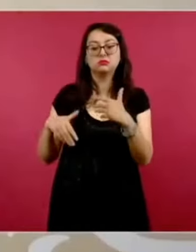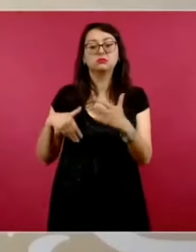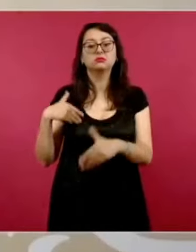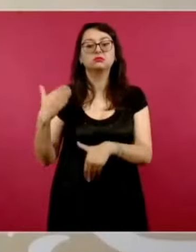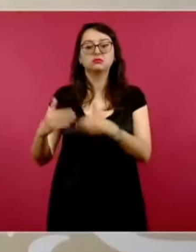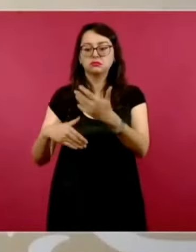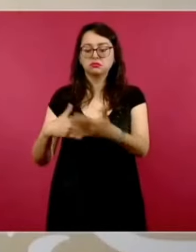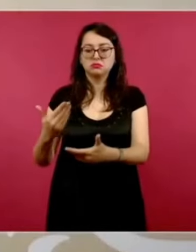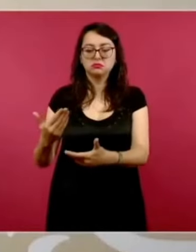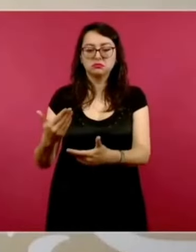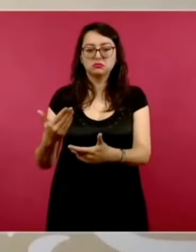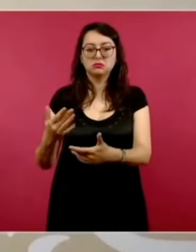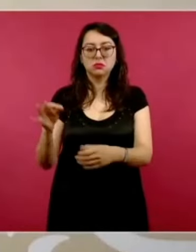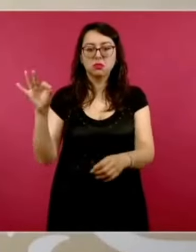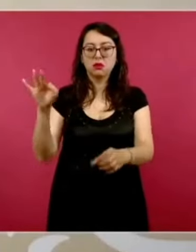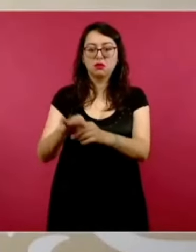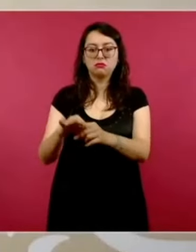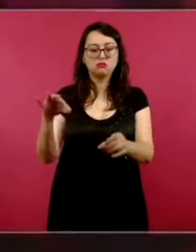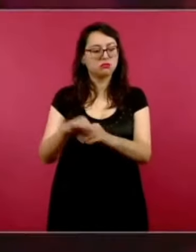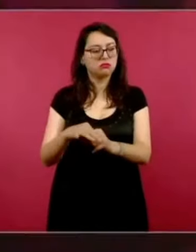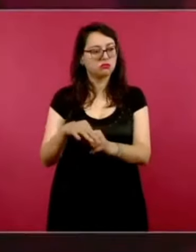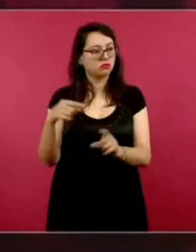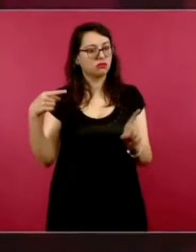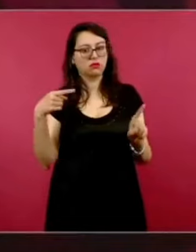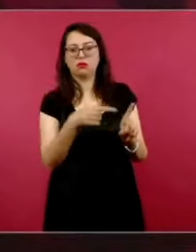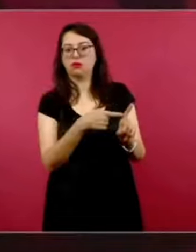arrasa Cedillo.